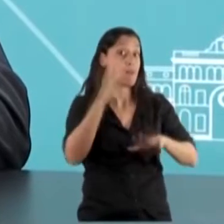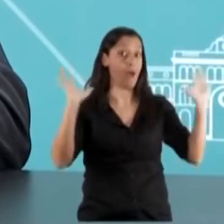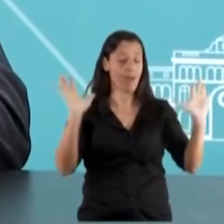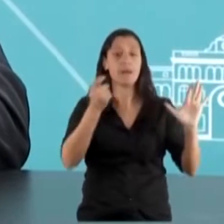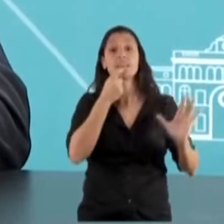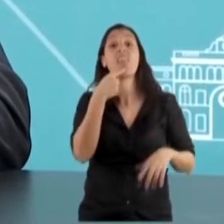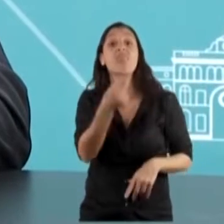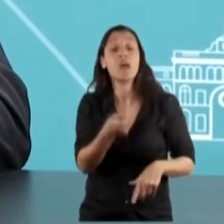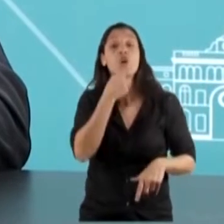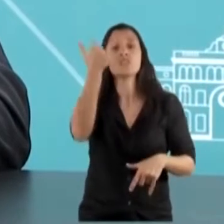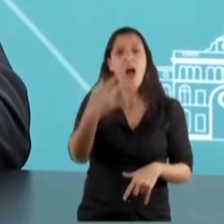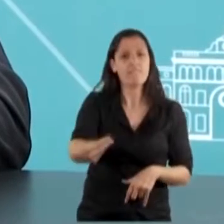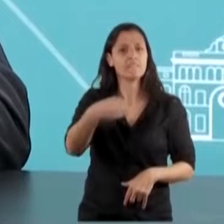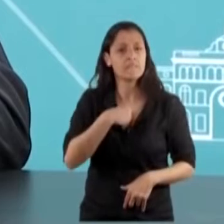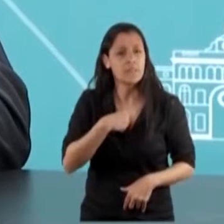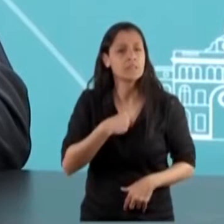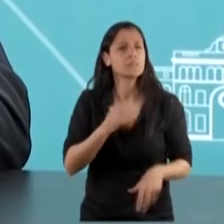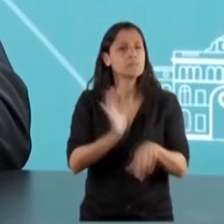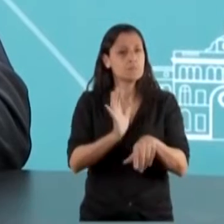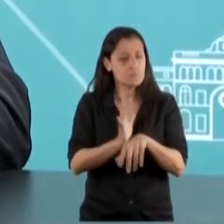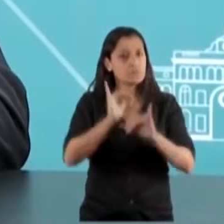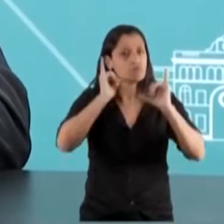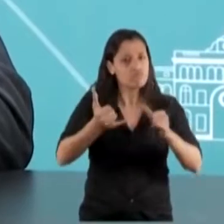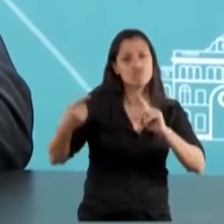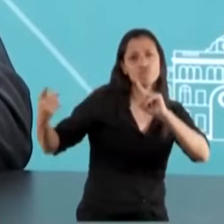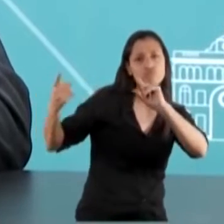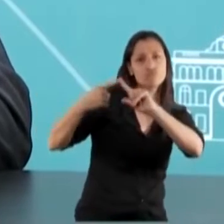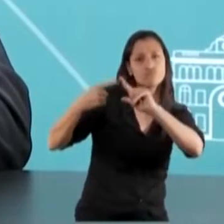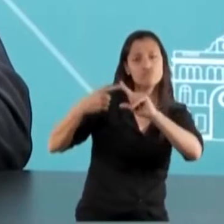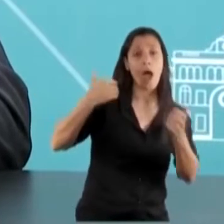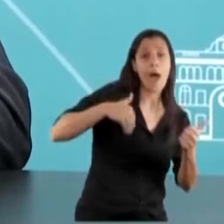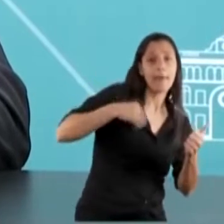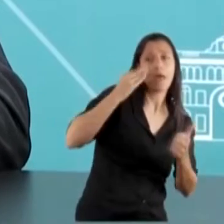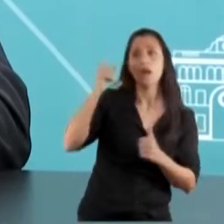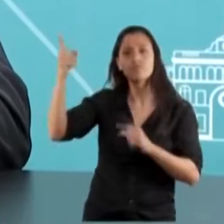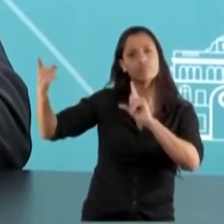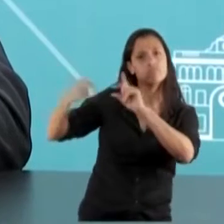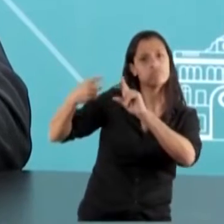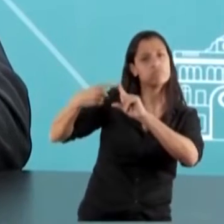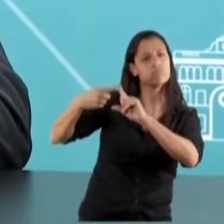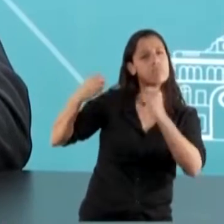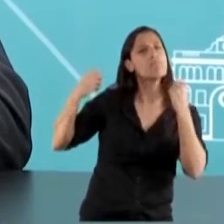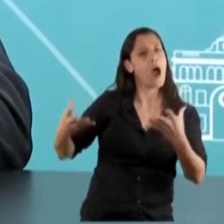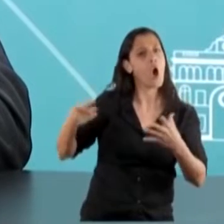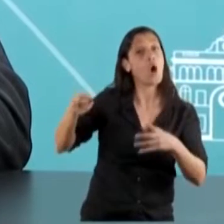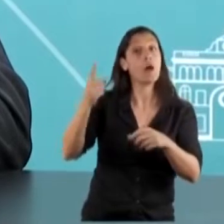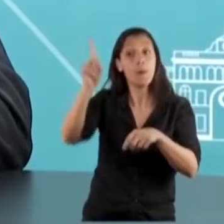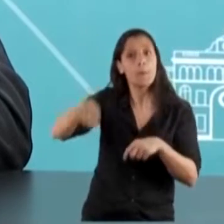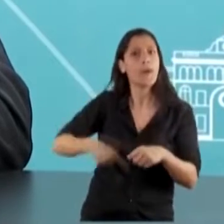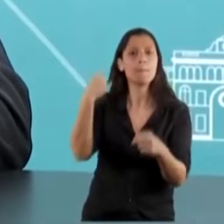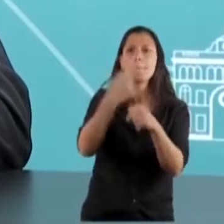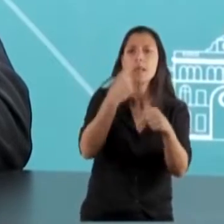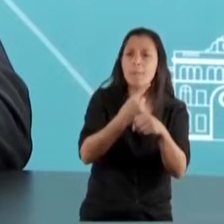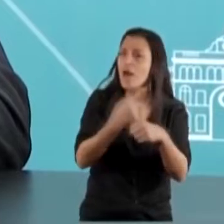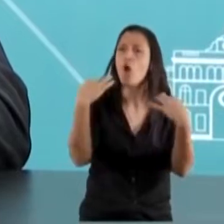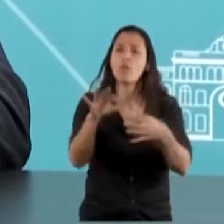de que se aumente la relación entre Argentina y el Reino Unido, esto primero debe saldarse